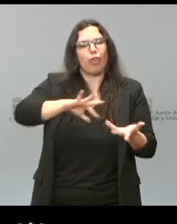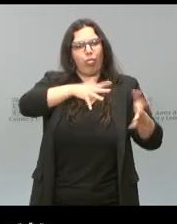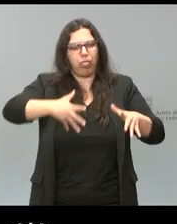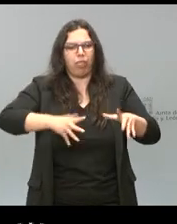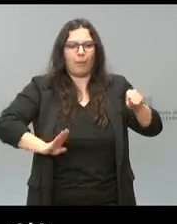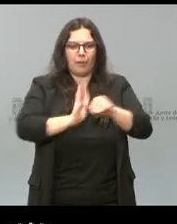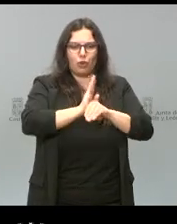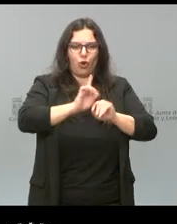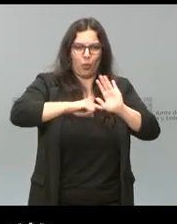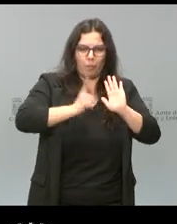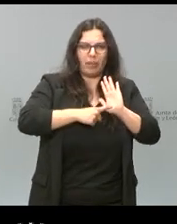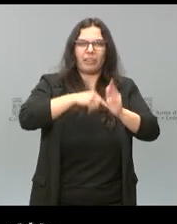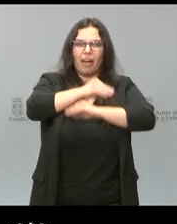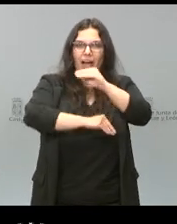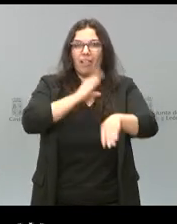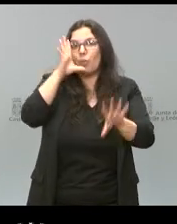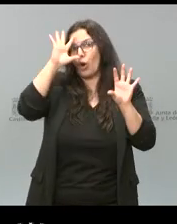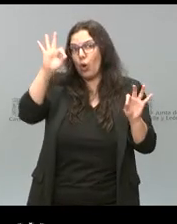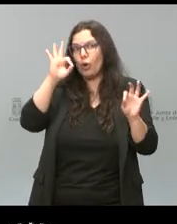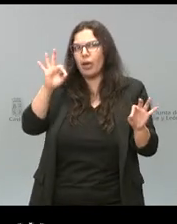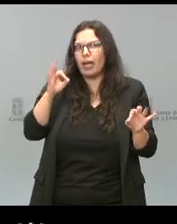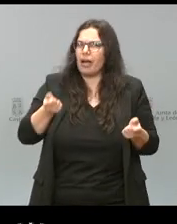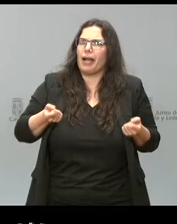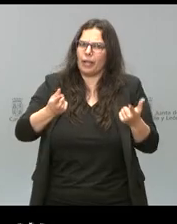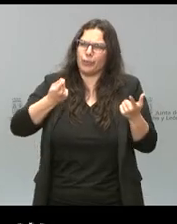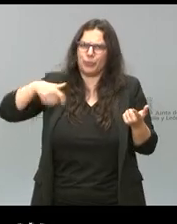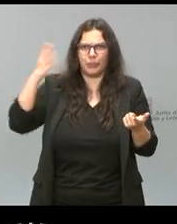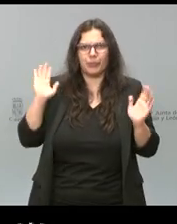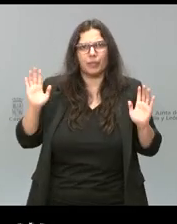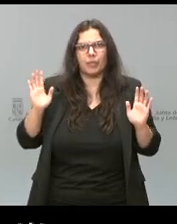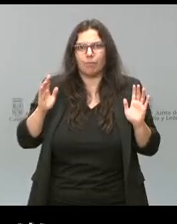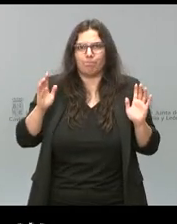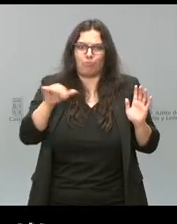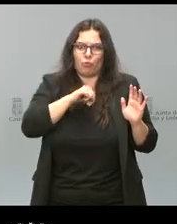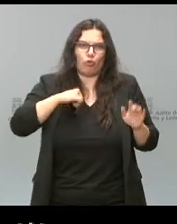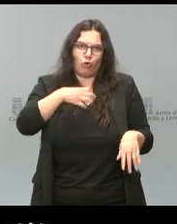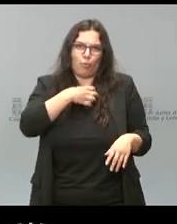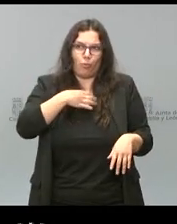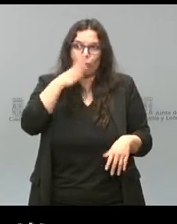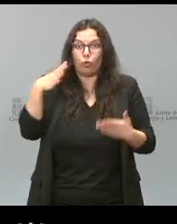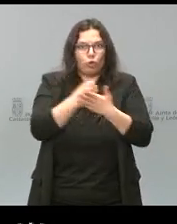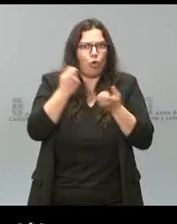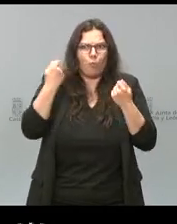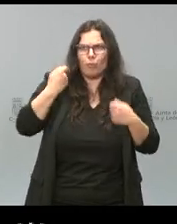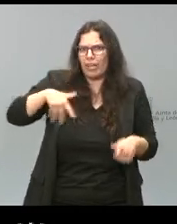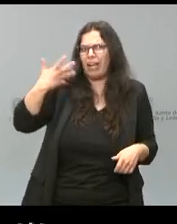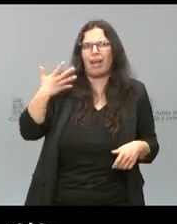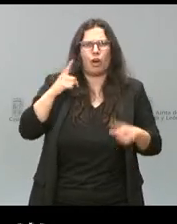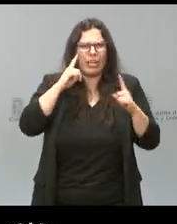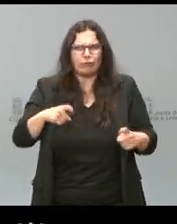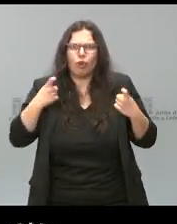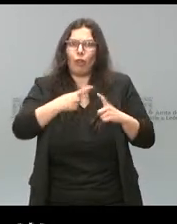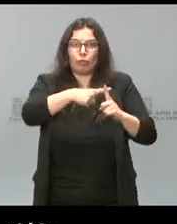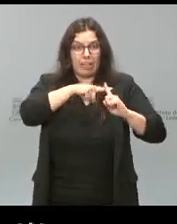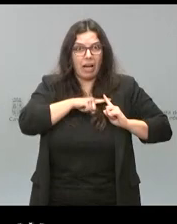inversión porque lógicamente son costes elevadísimos, todo vale mucho dinero, mucho esfuerzo, mucho sacrificio